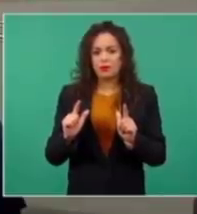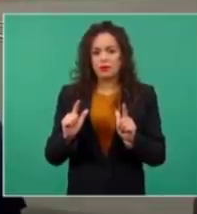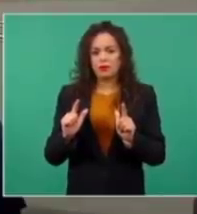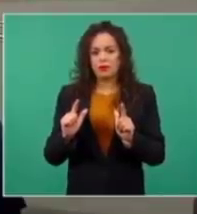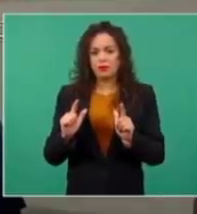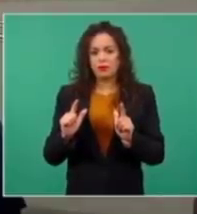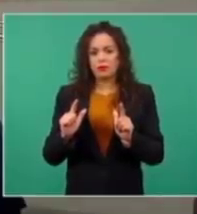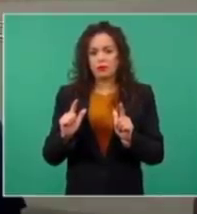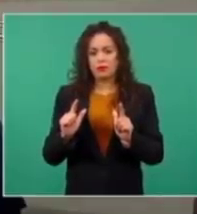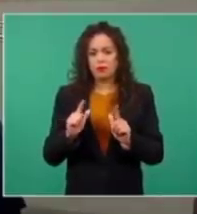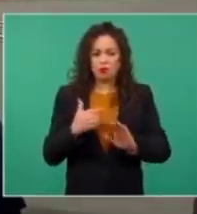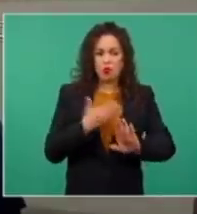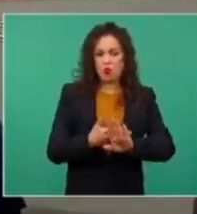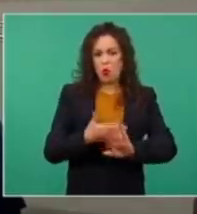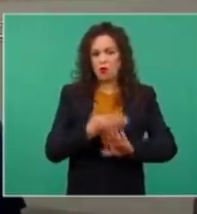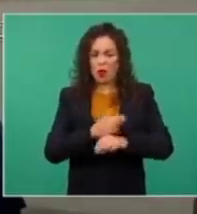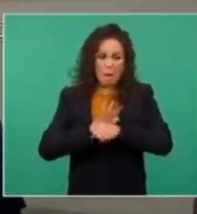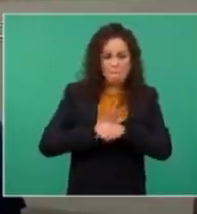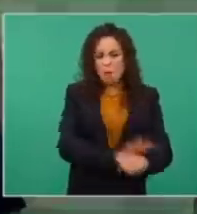Represión.